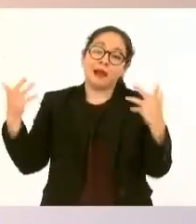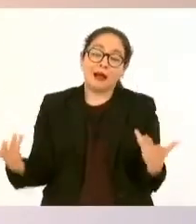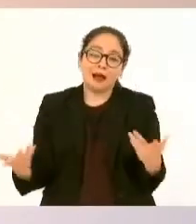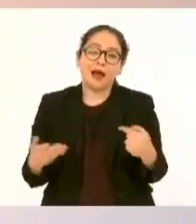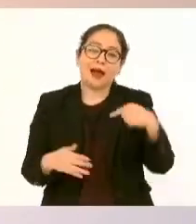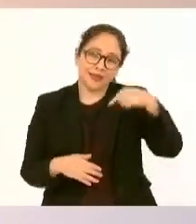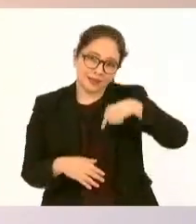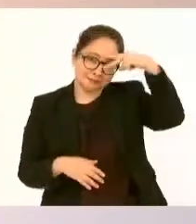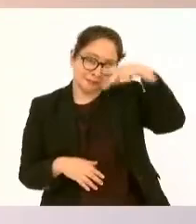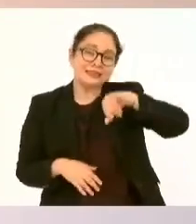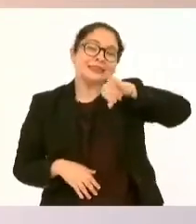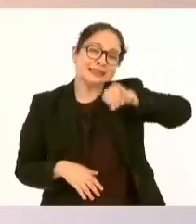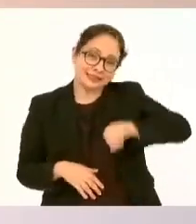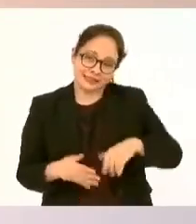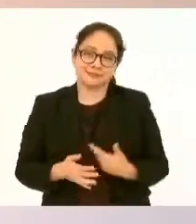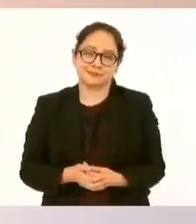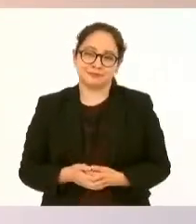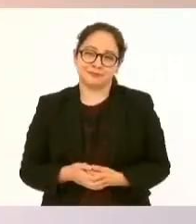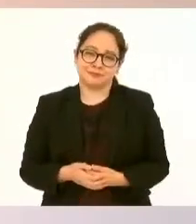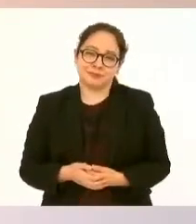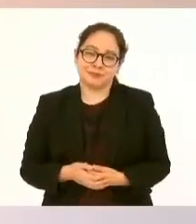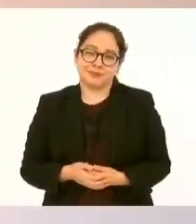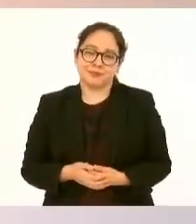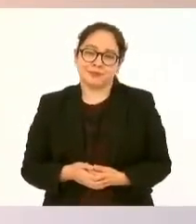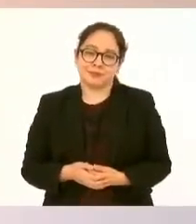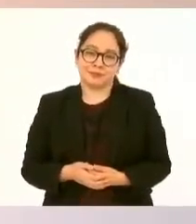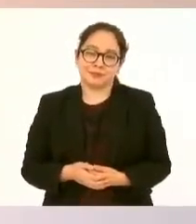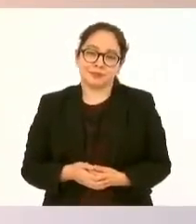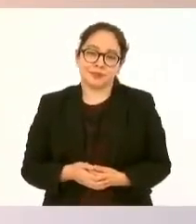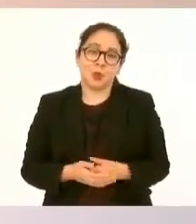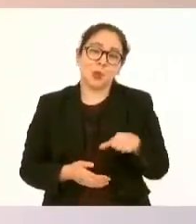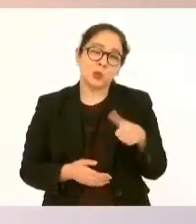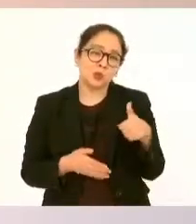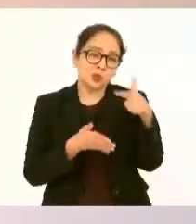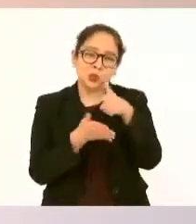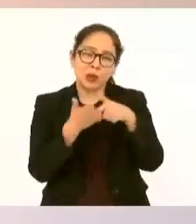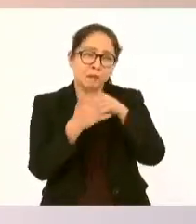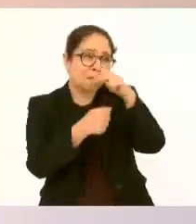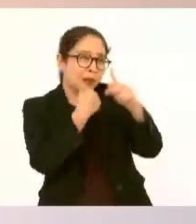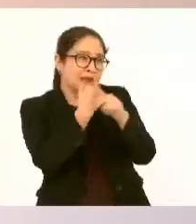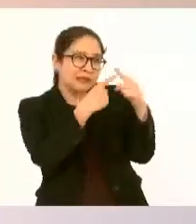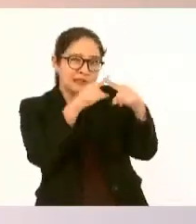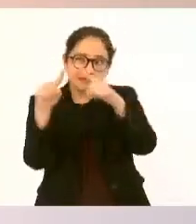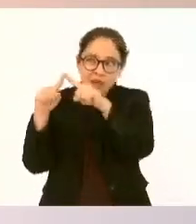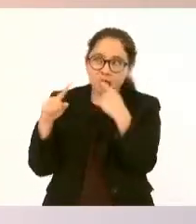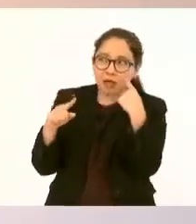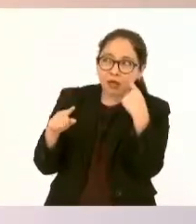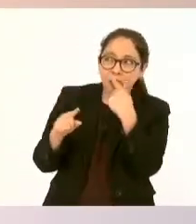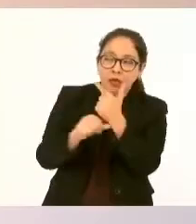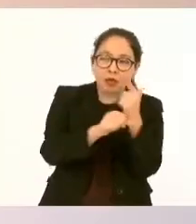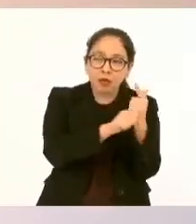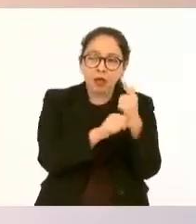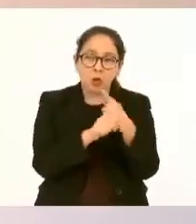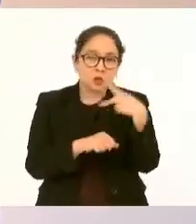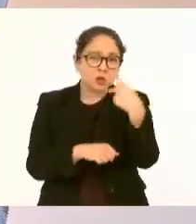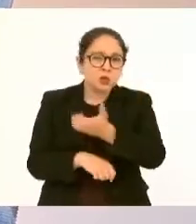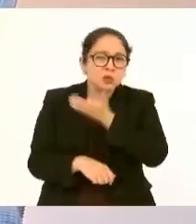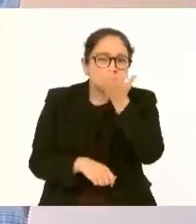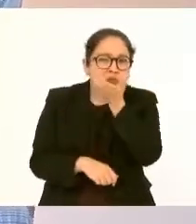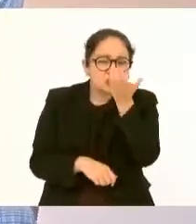prevalece la costumbre de dejar a los adultos mayores en